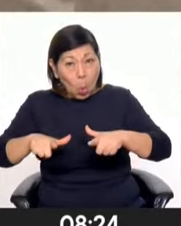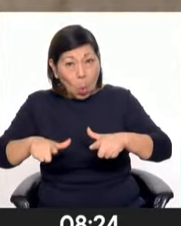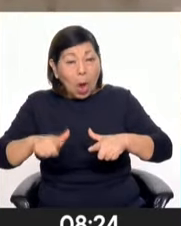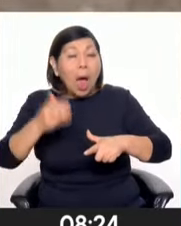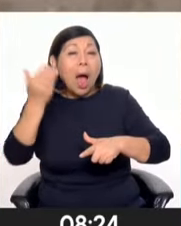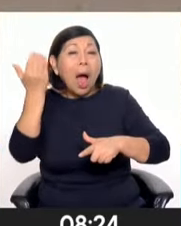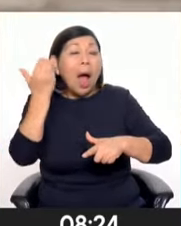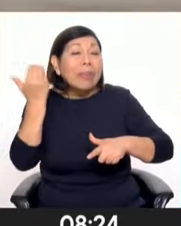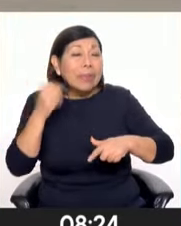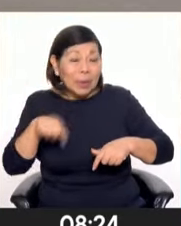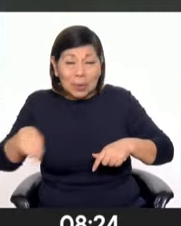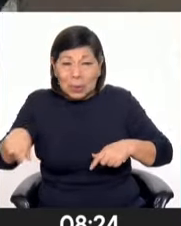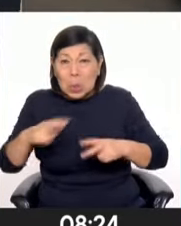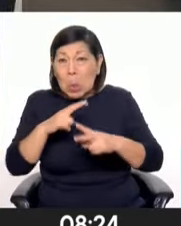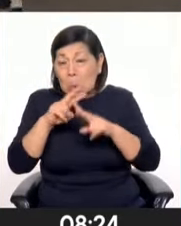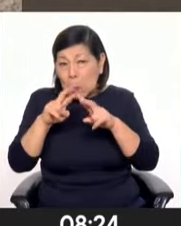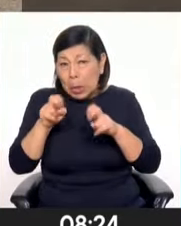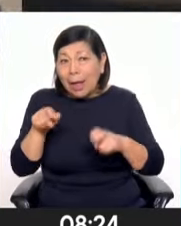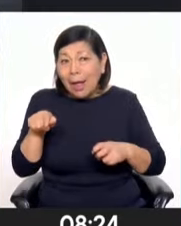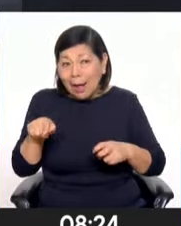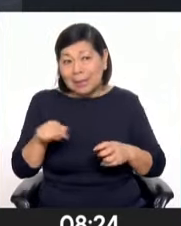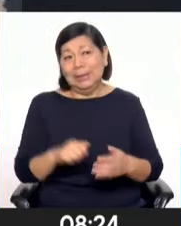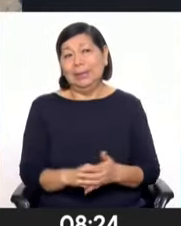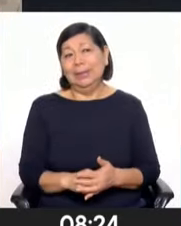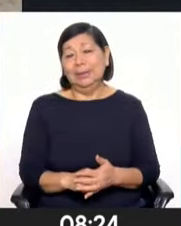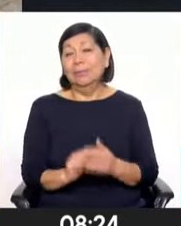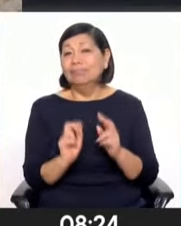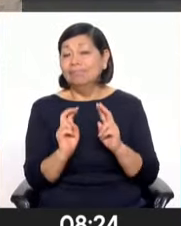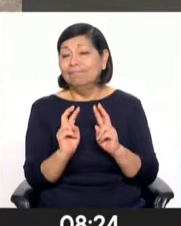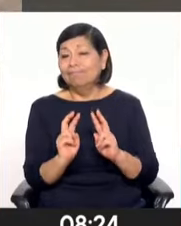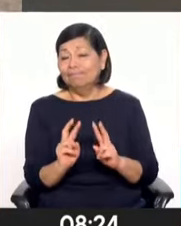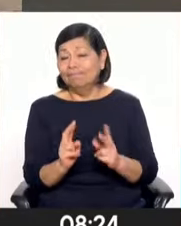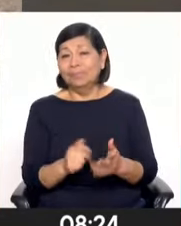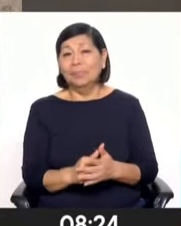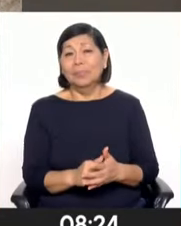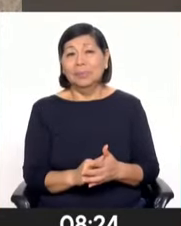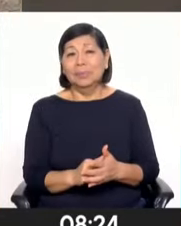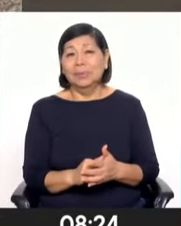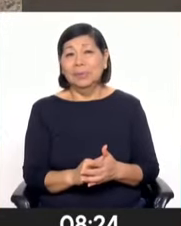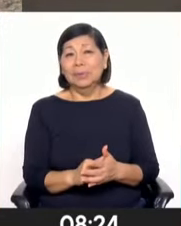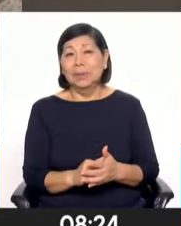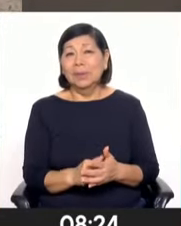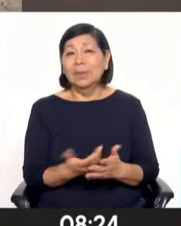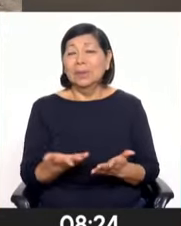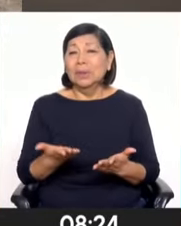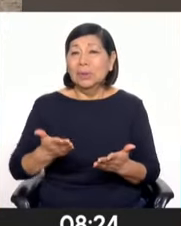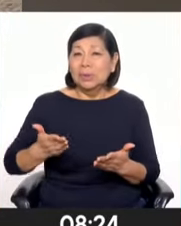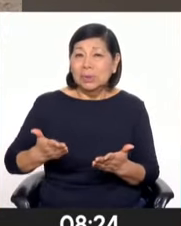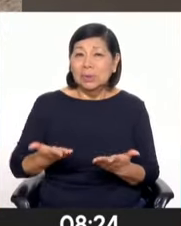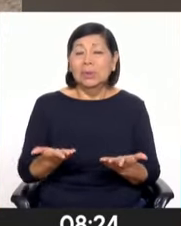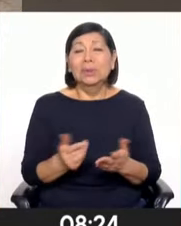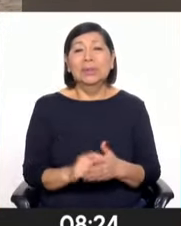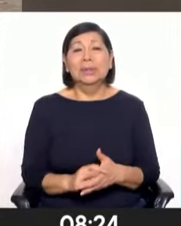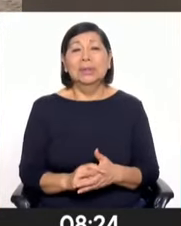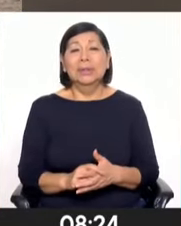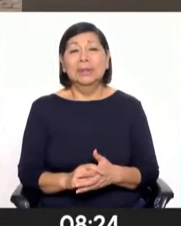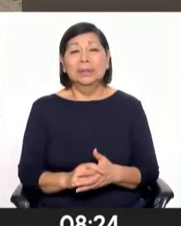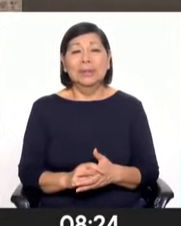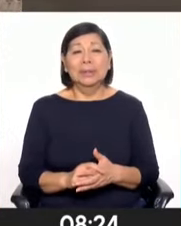arqueológica, donde ahí se ha visto la influencia de los paracas y los nazquenses.